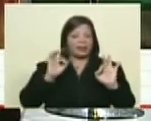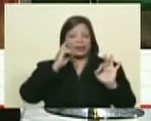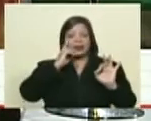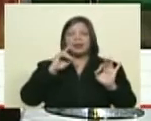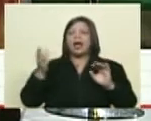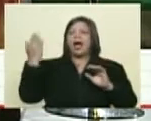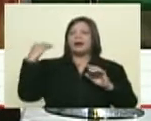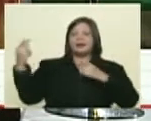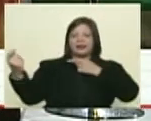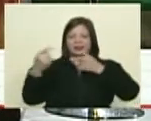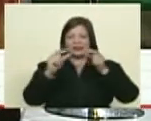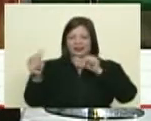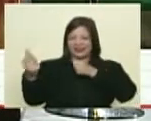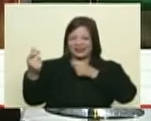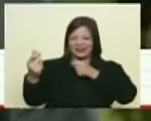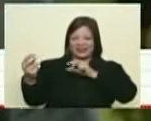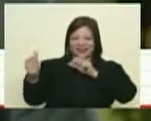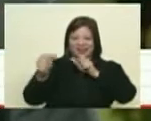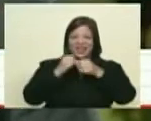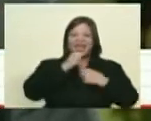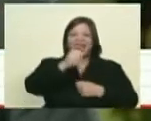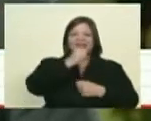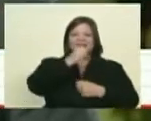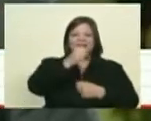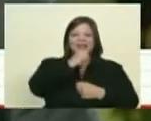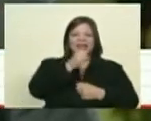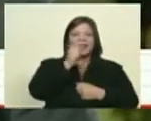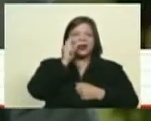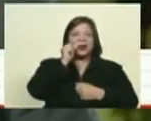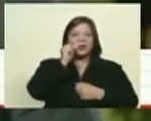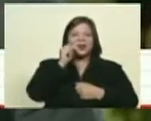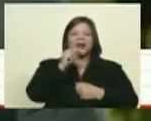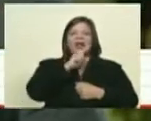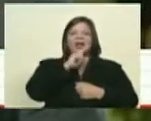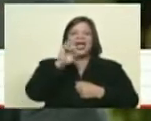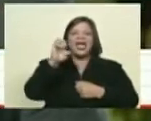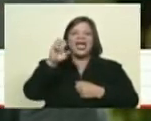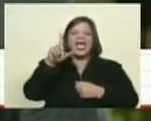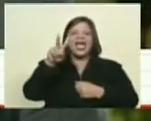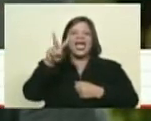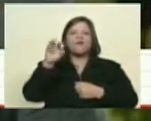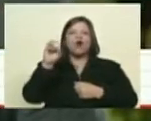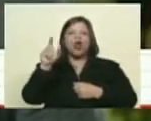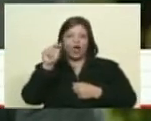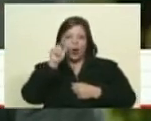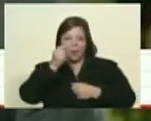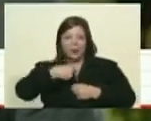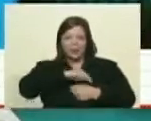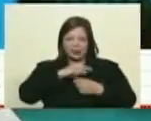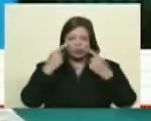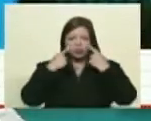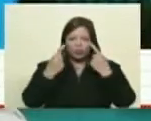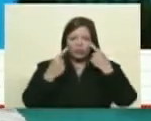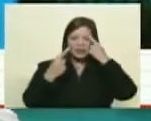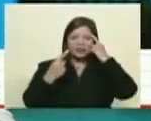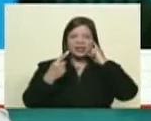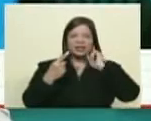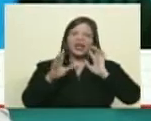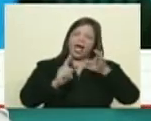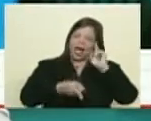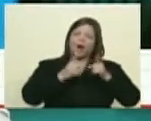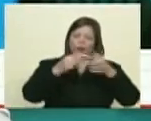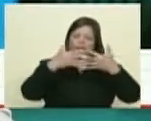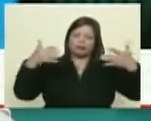el periodista español Jordi Évole y el presidente Nicolás Maduro ¿tú la viste? pude ver algunos